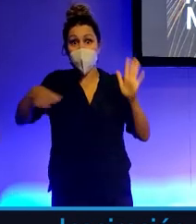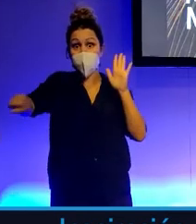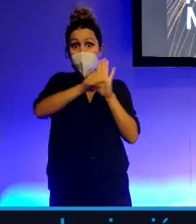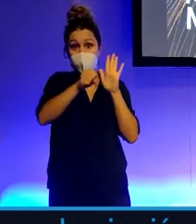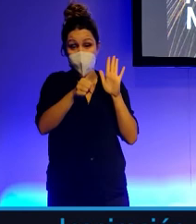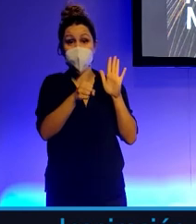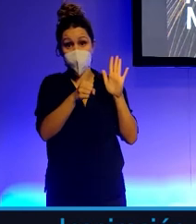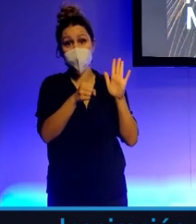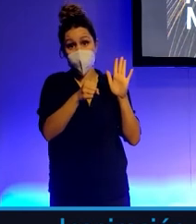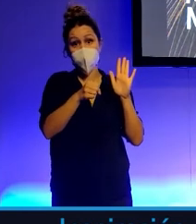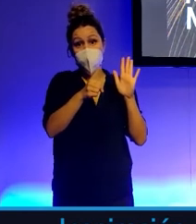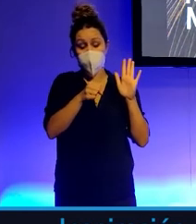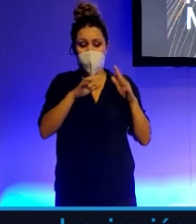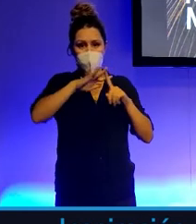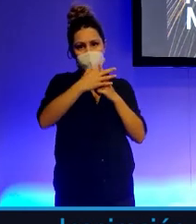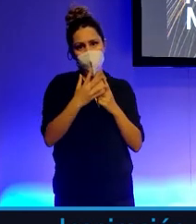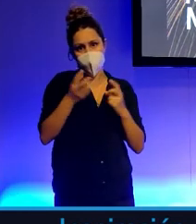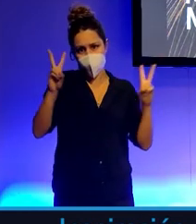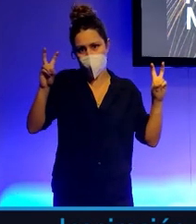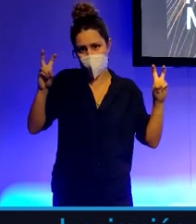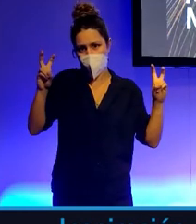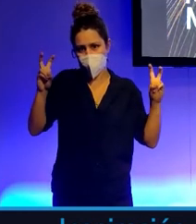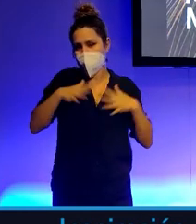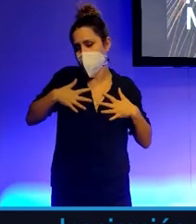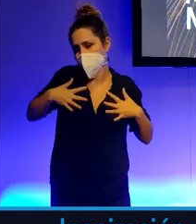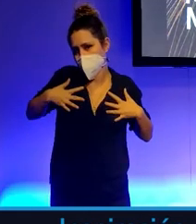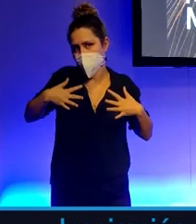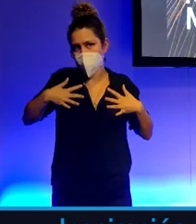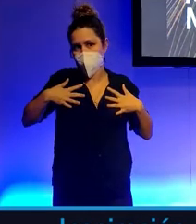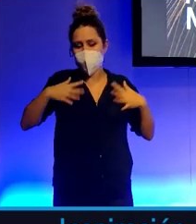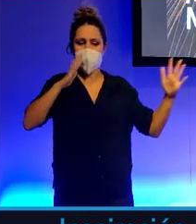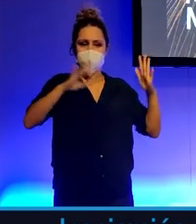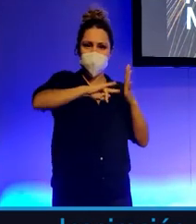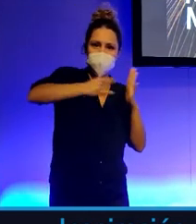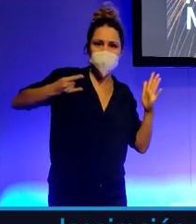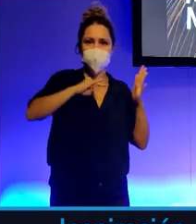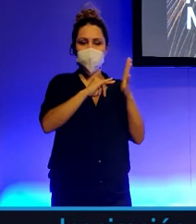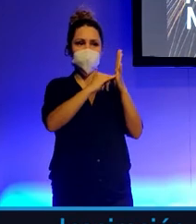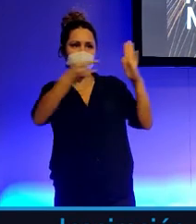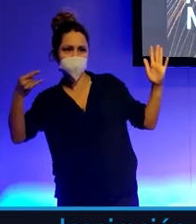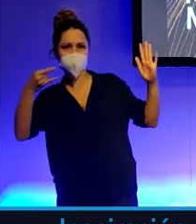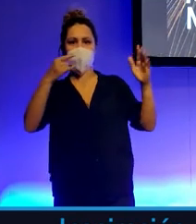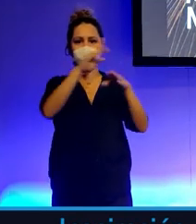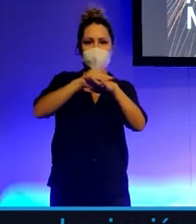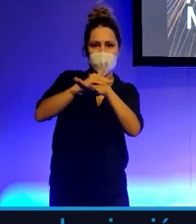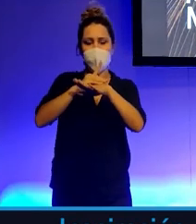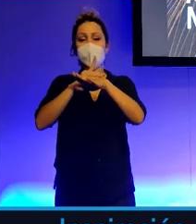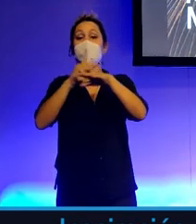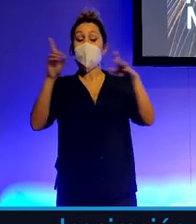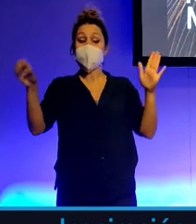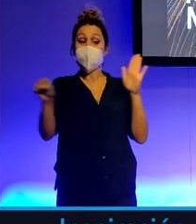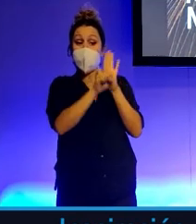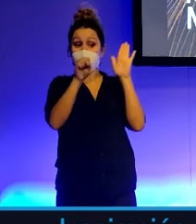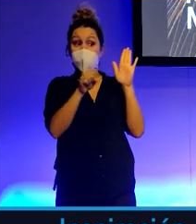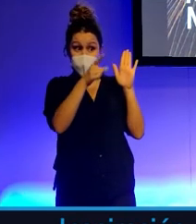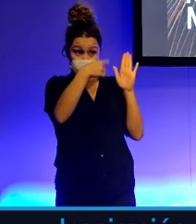en este nuevo contexto apasionante, era tecnológica, era digital, llámenla como quieren, las marcas están